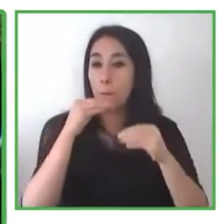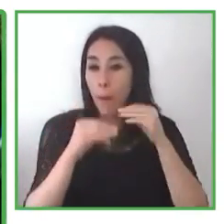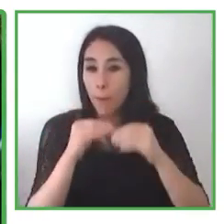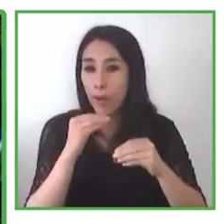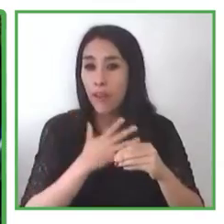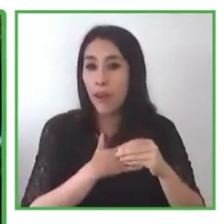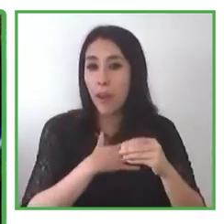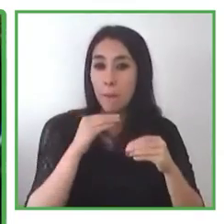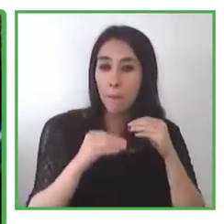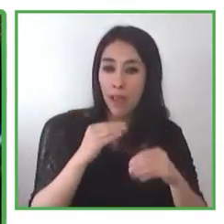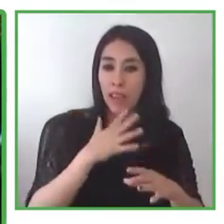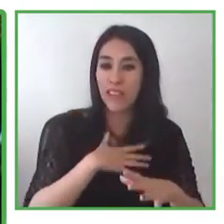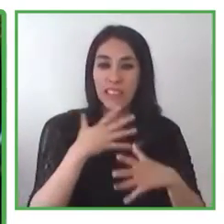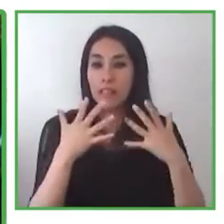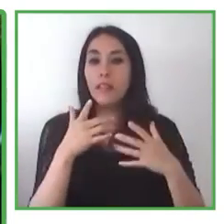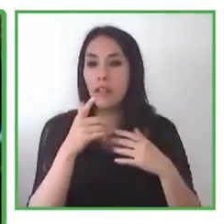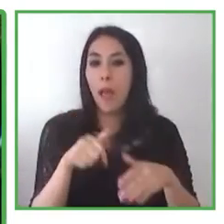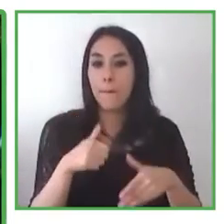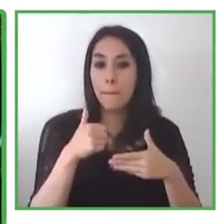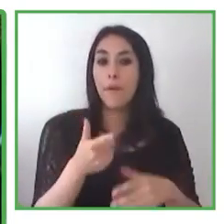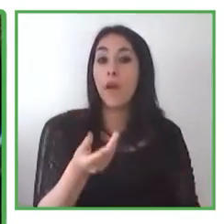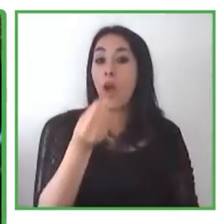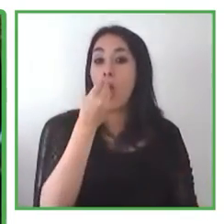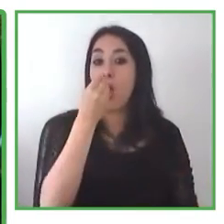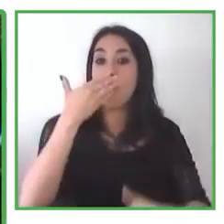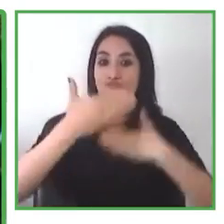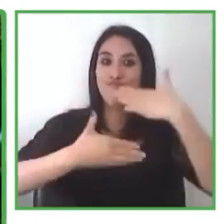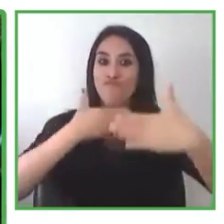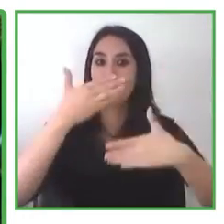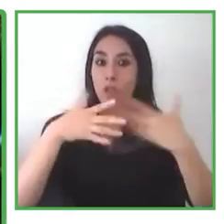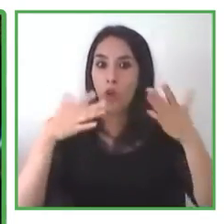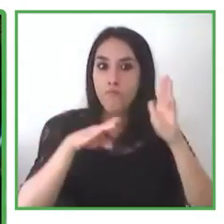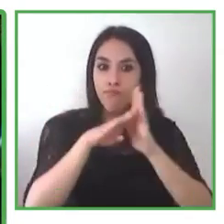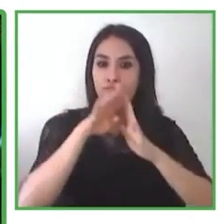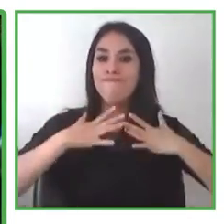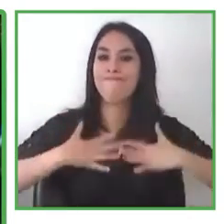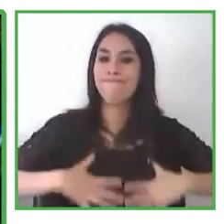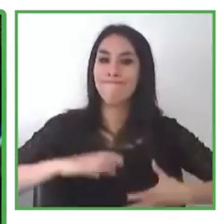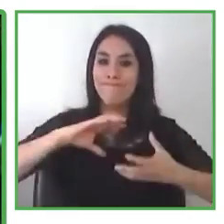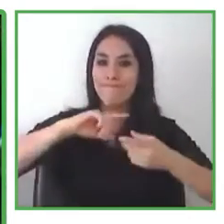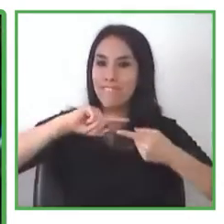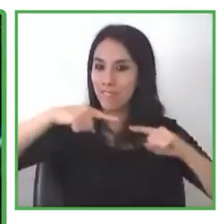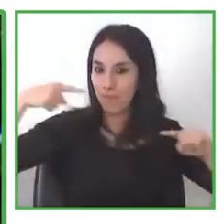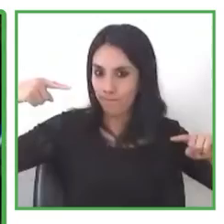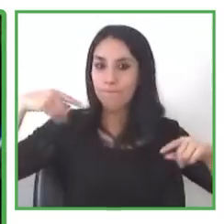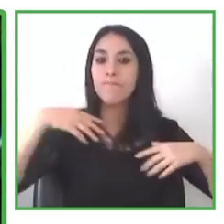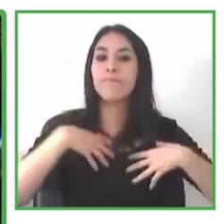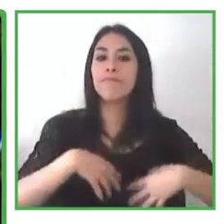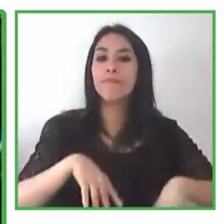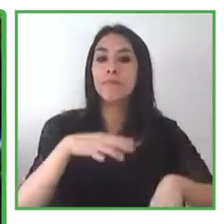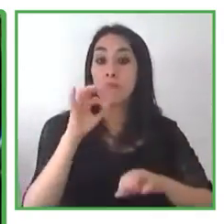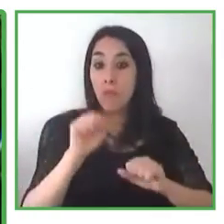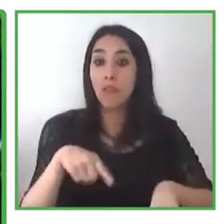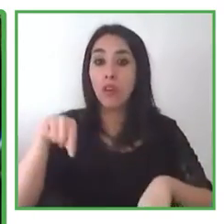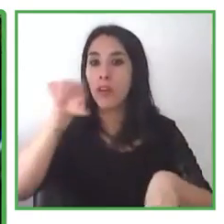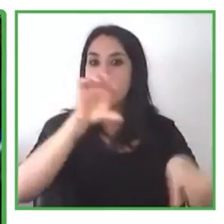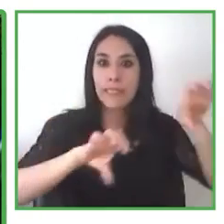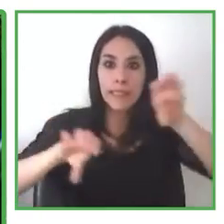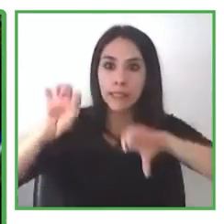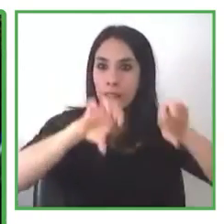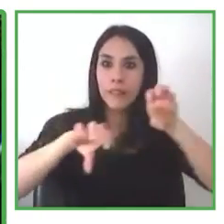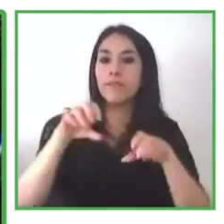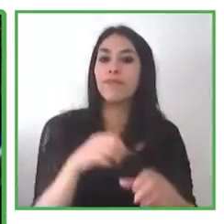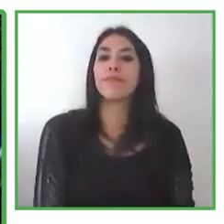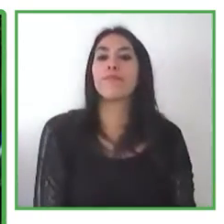y al gran consumo de alimentos procesados, altos en antibióticos y hormonas que afectan a nuestra